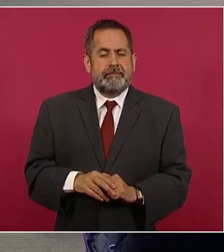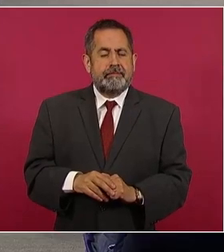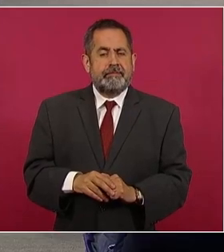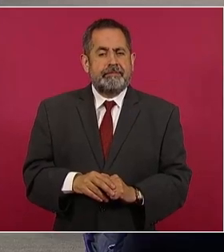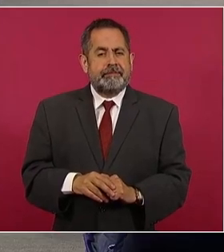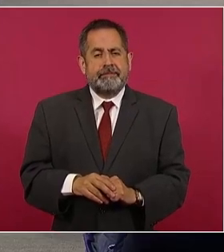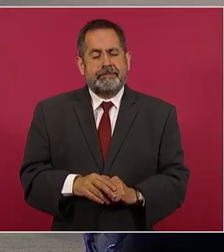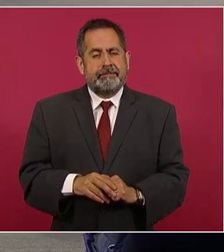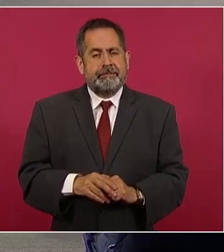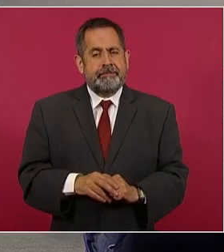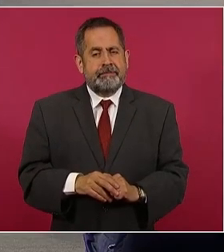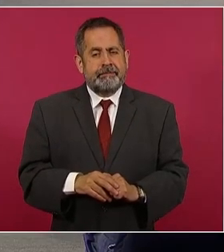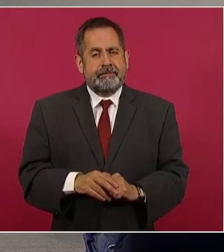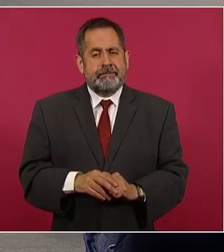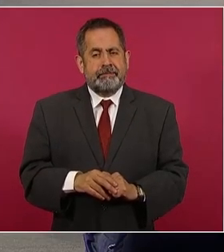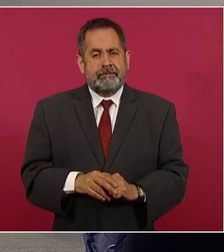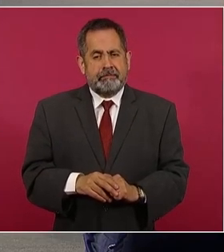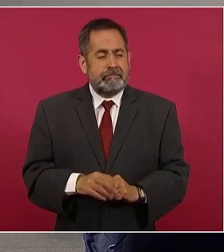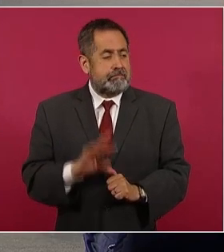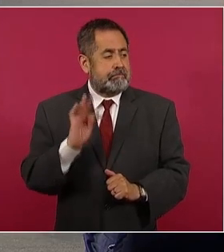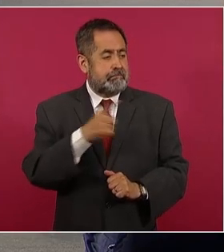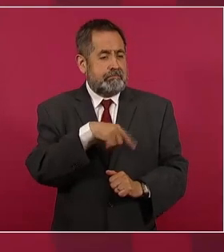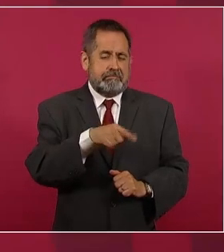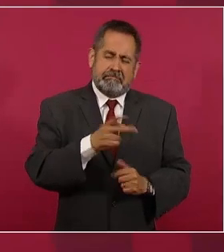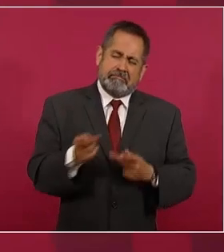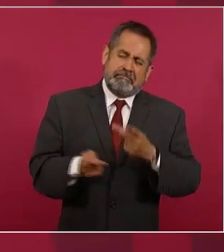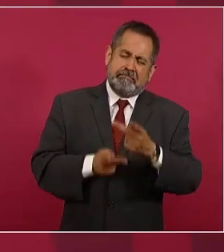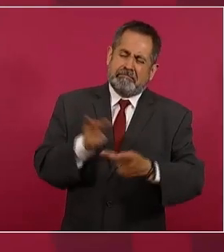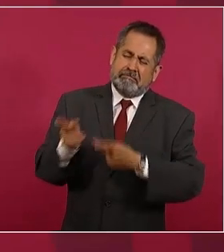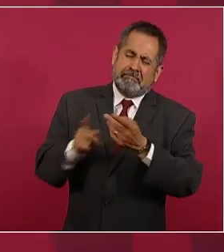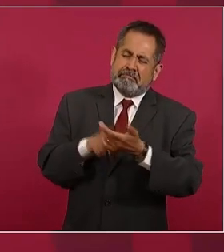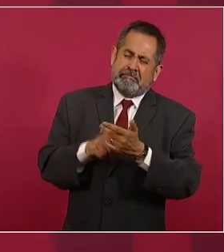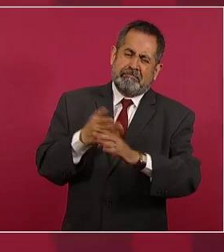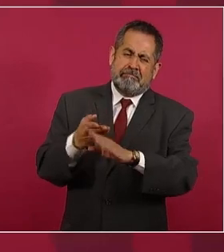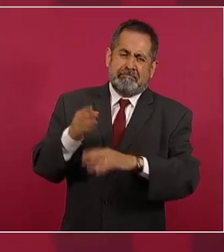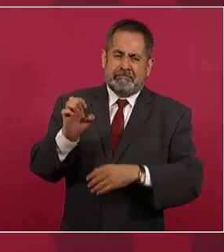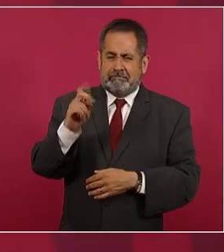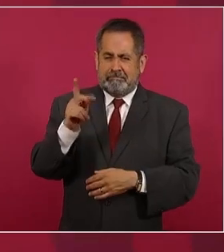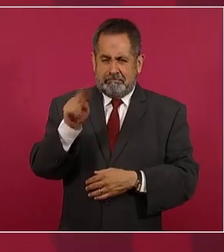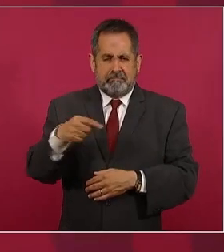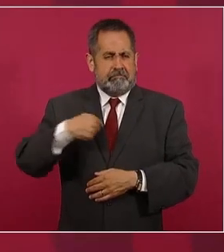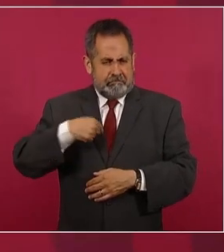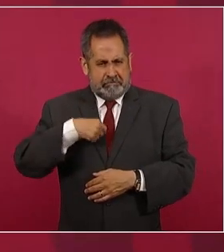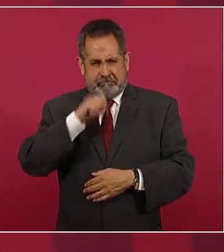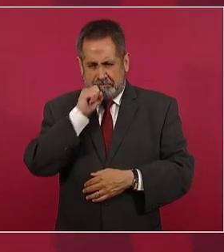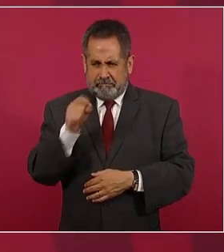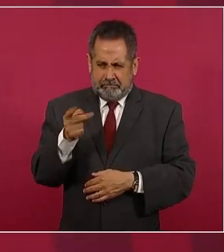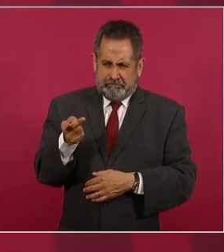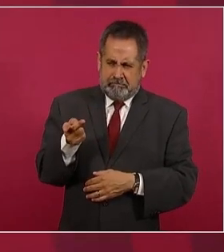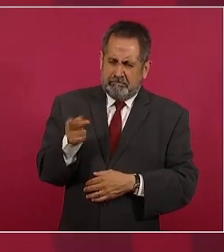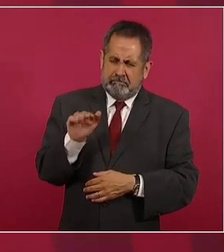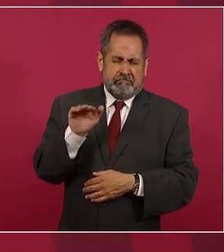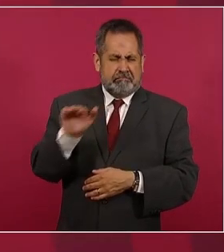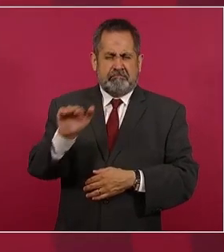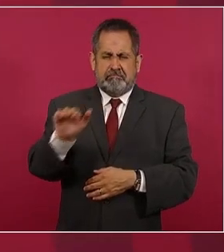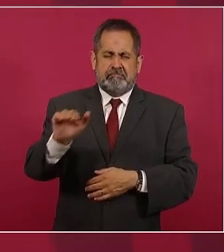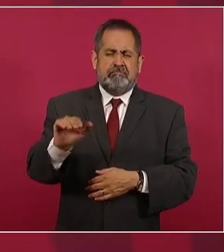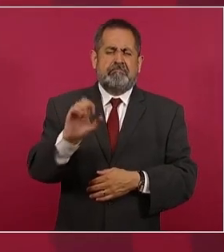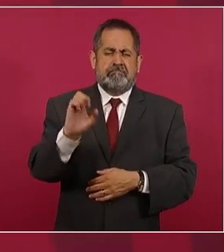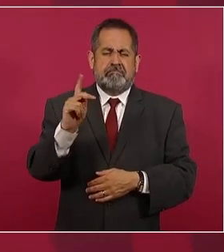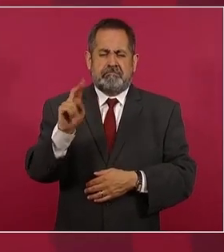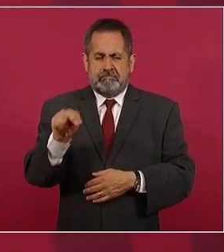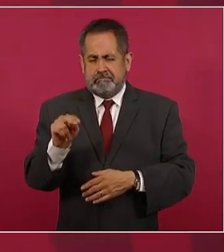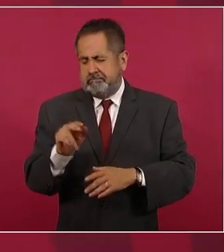porque puede ser cuestionado por muchas cosas, yo mismo. Bueno, eso que les voy